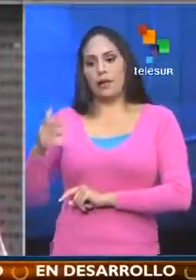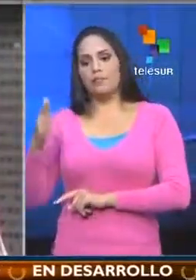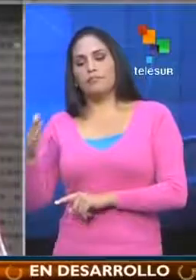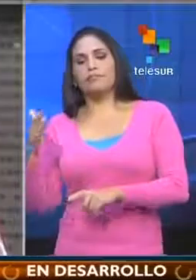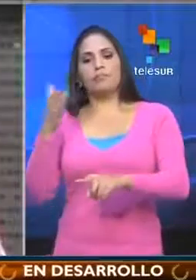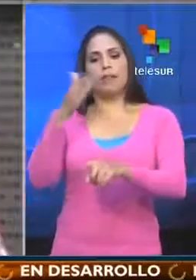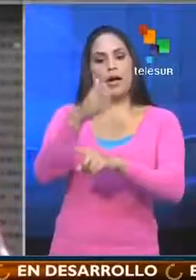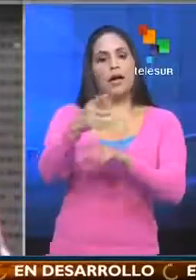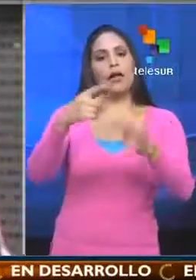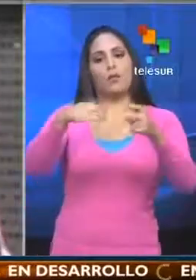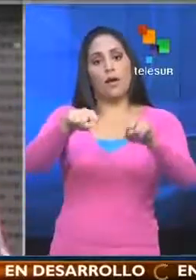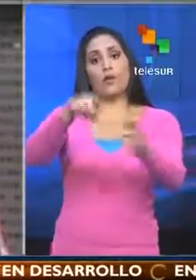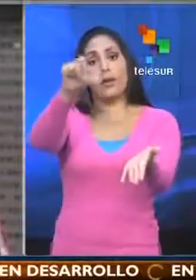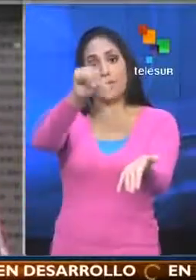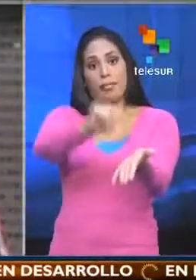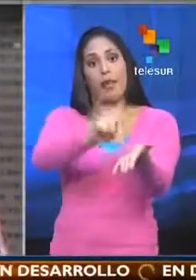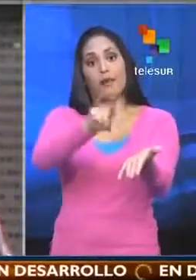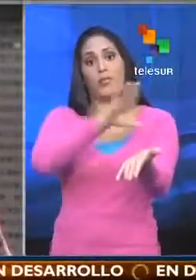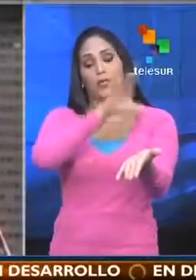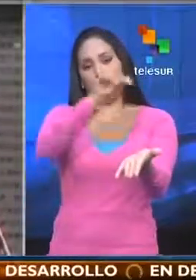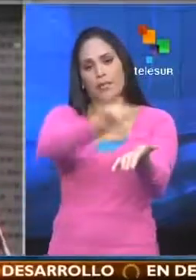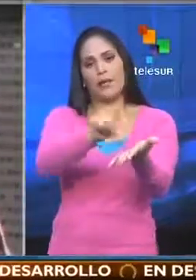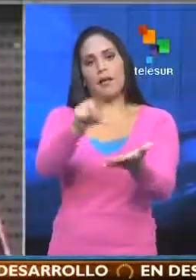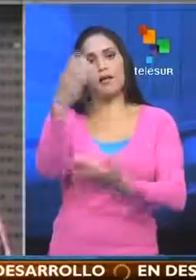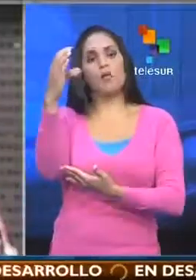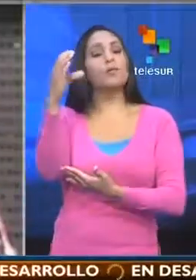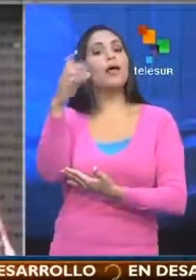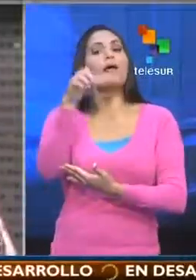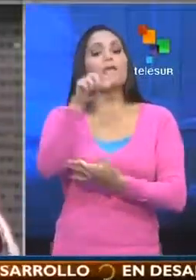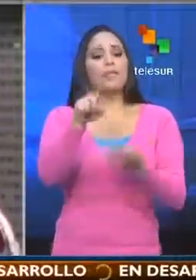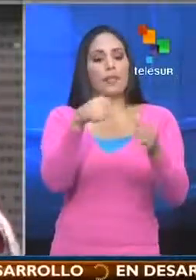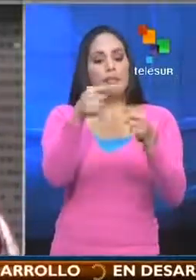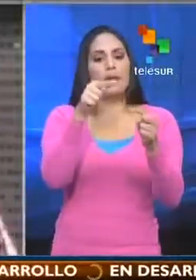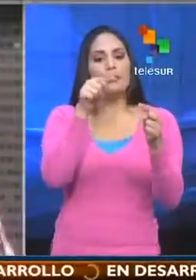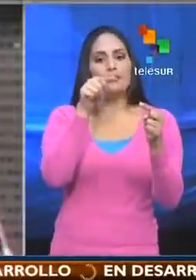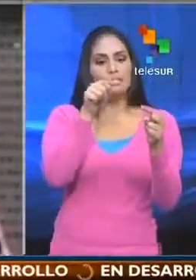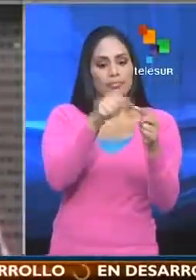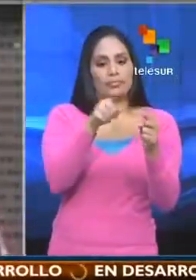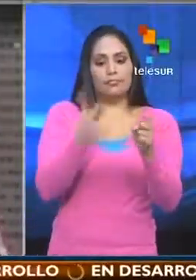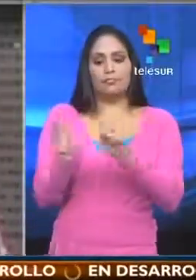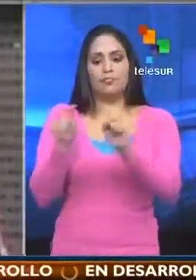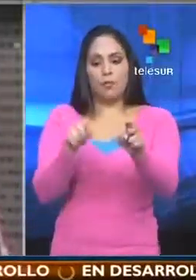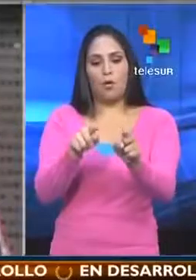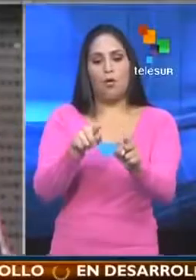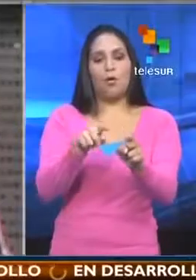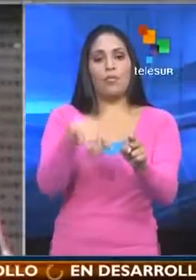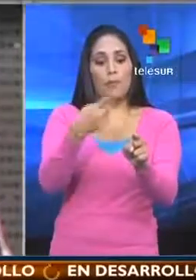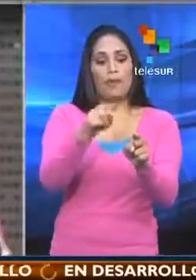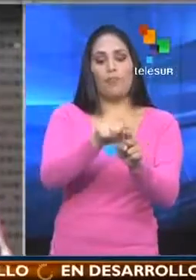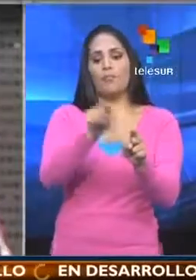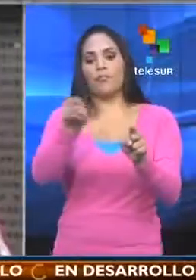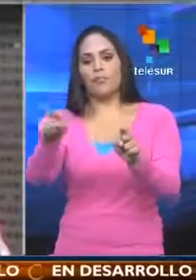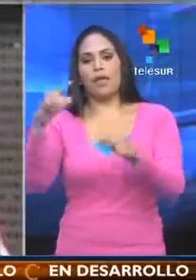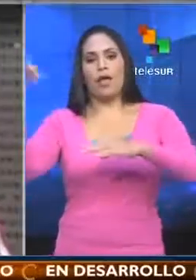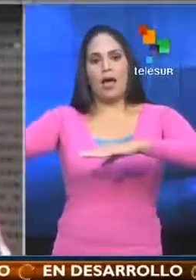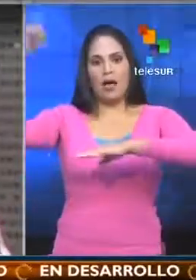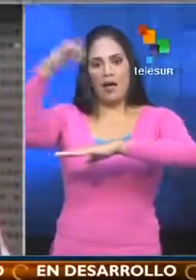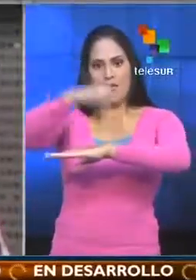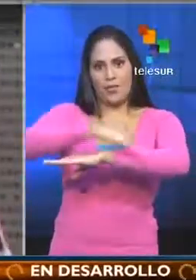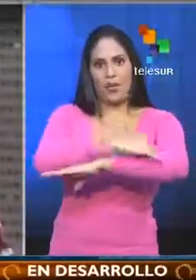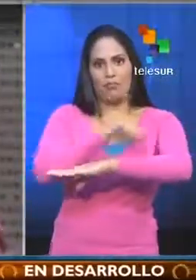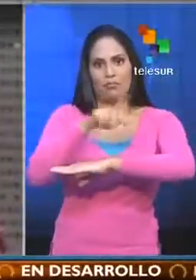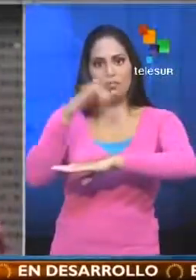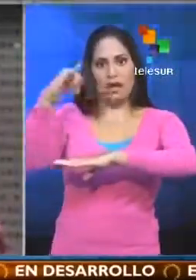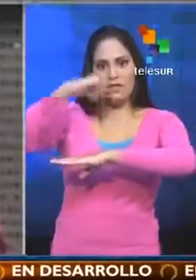batallón Pichinche, en la capital del departamento del Valle. Luego va a ser trasladado al aeropuerto del Comando Aéreo de Transporte